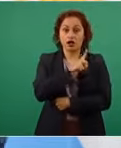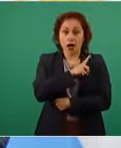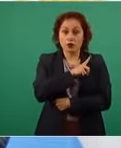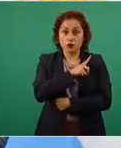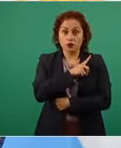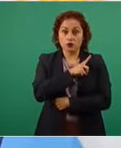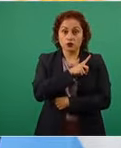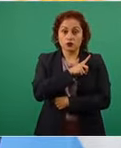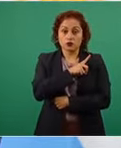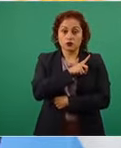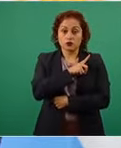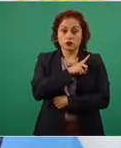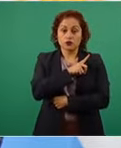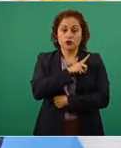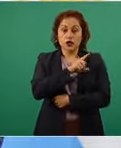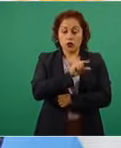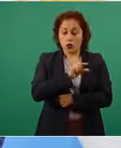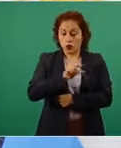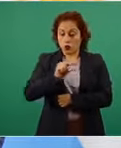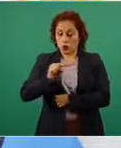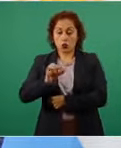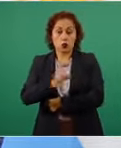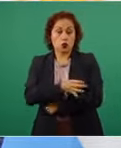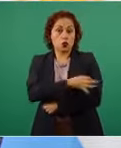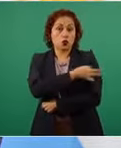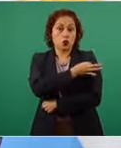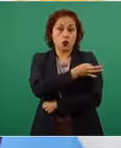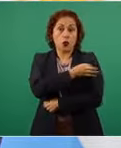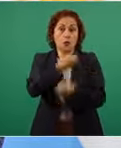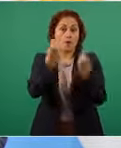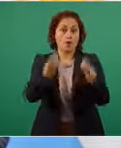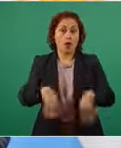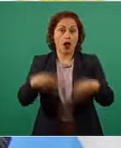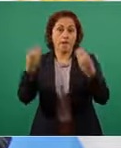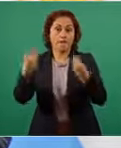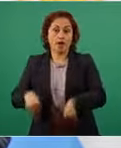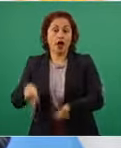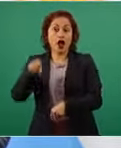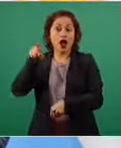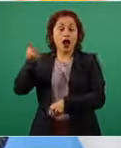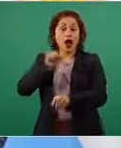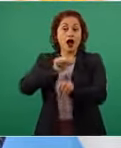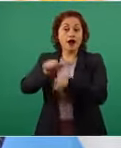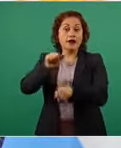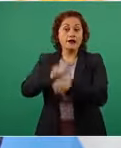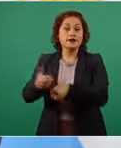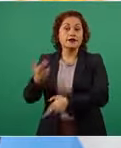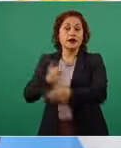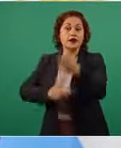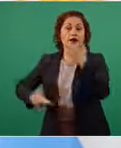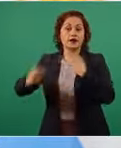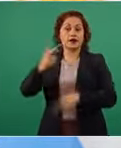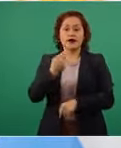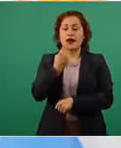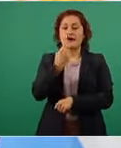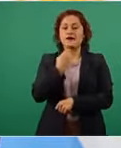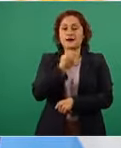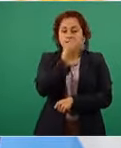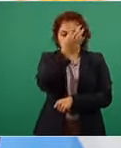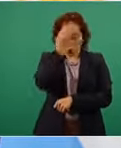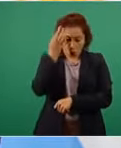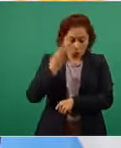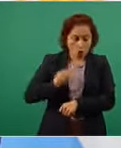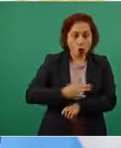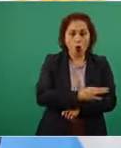vacunas y en la Argentina habían vuelto enfermedades como el sarampión mientras las vacunas se pudrían en algún lugar de las aduanas